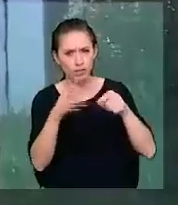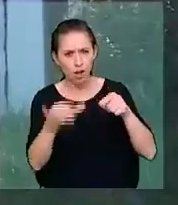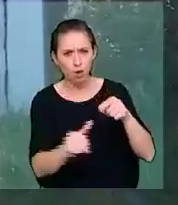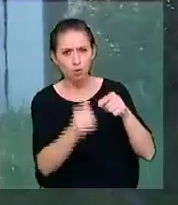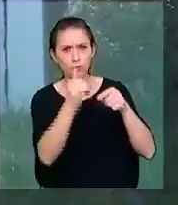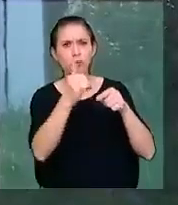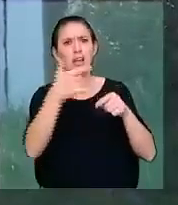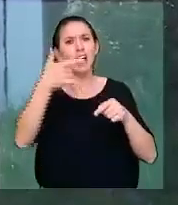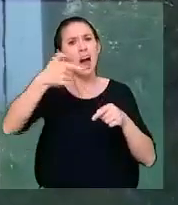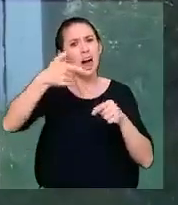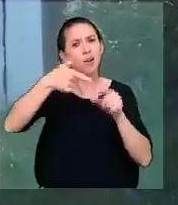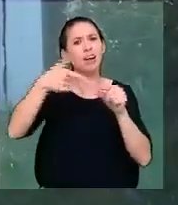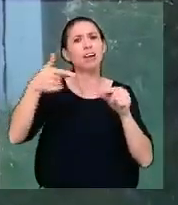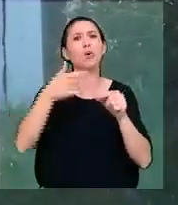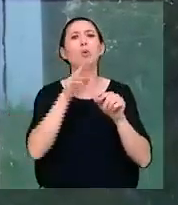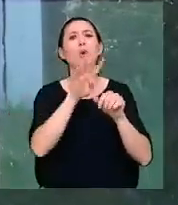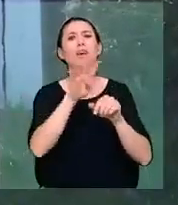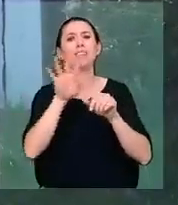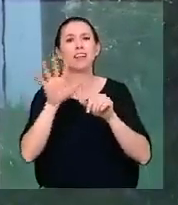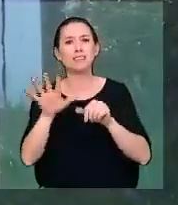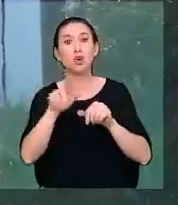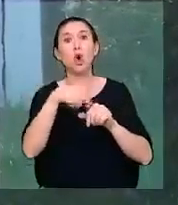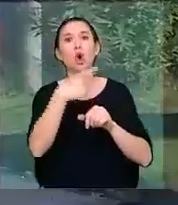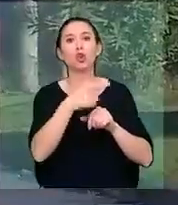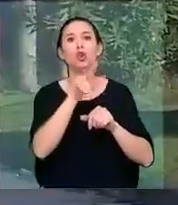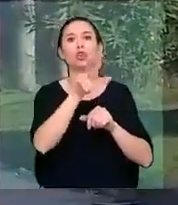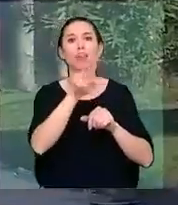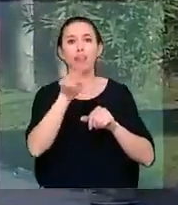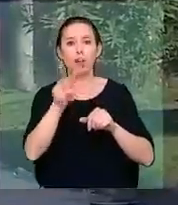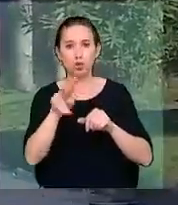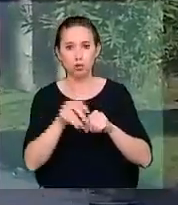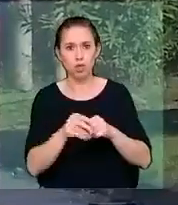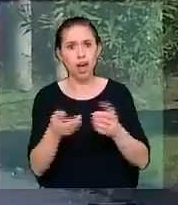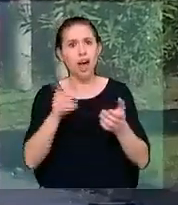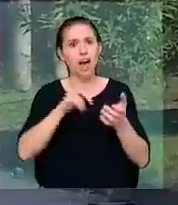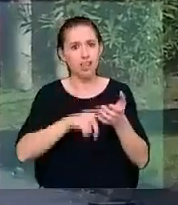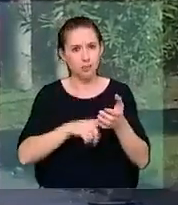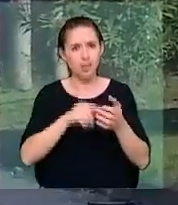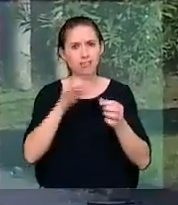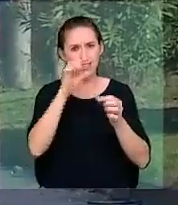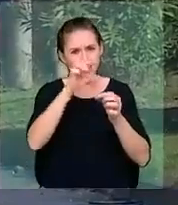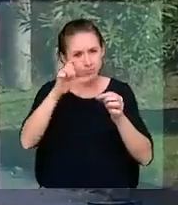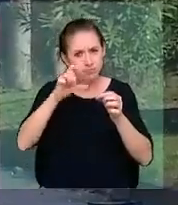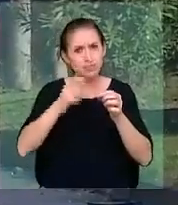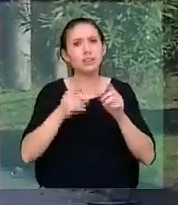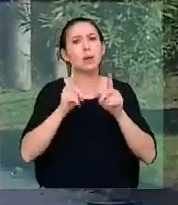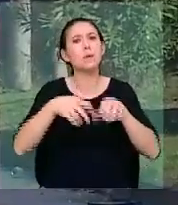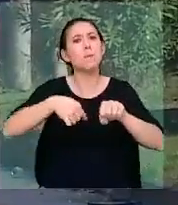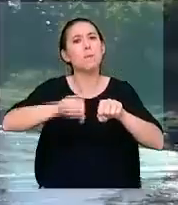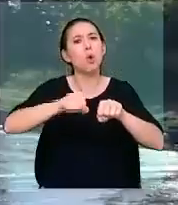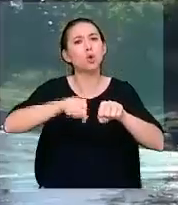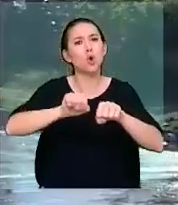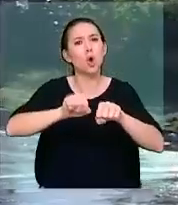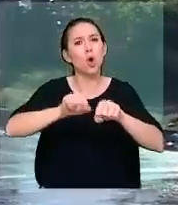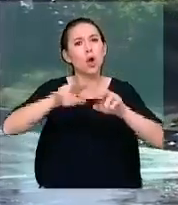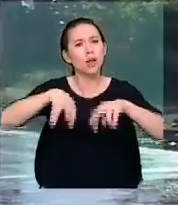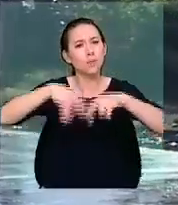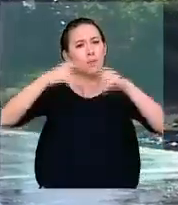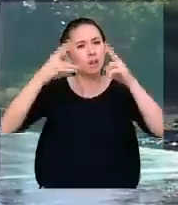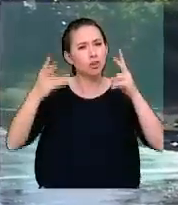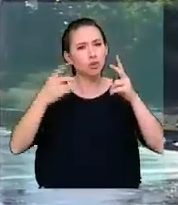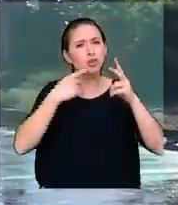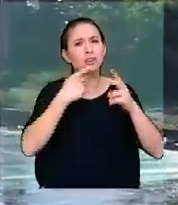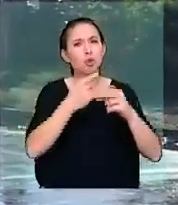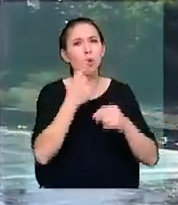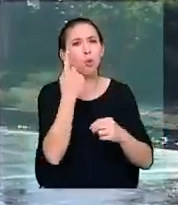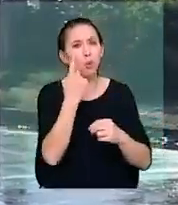revólver calibre 45 y otro calibre 32. Además, de varias municiones y una moto. Las pericias determinaron que